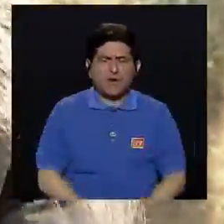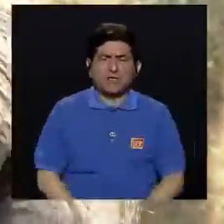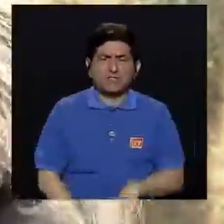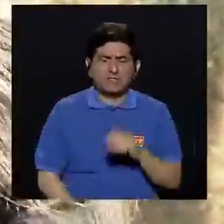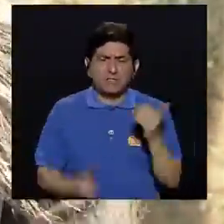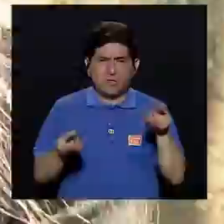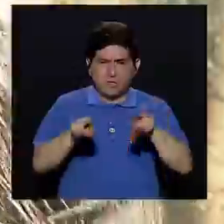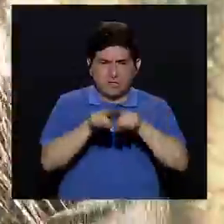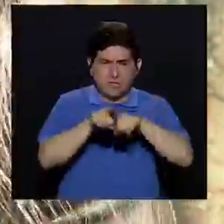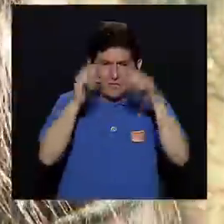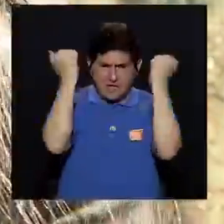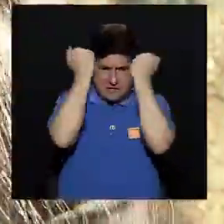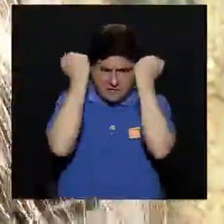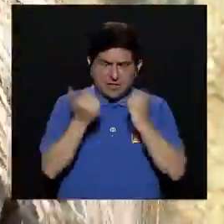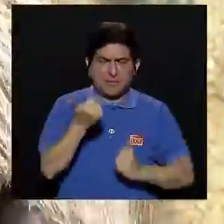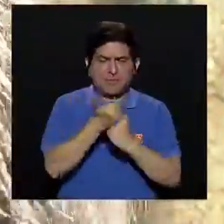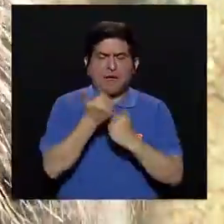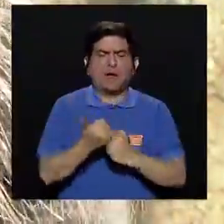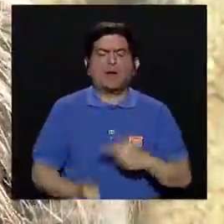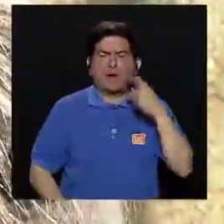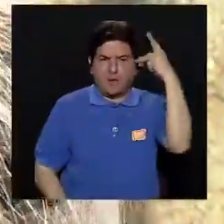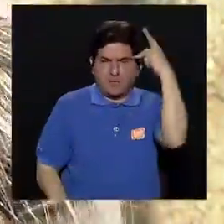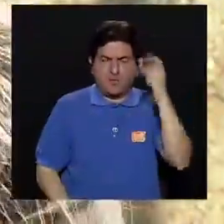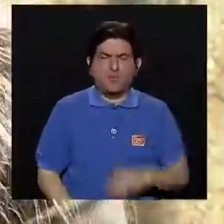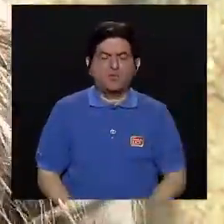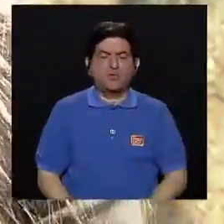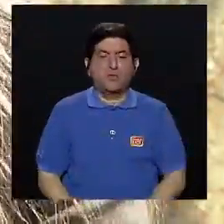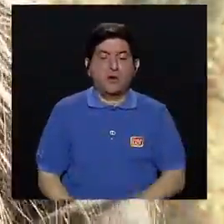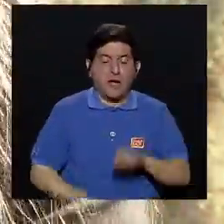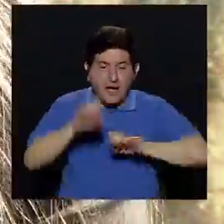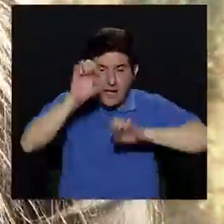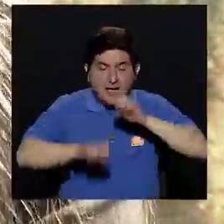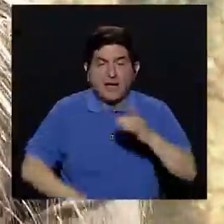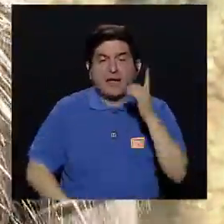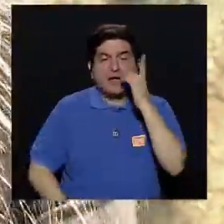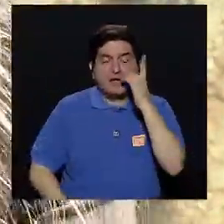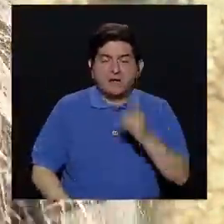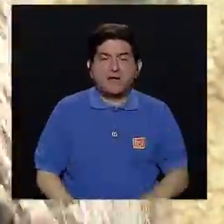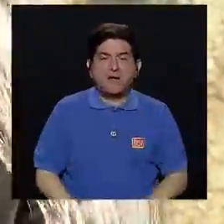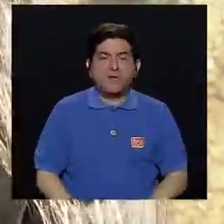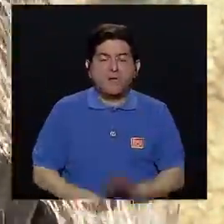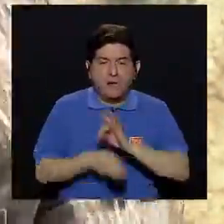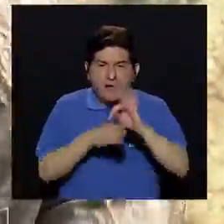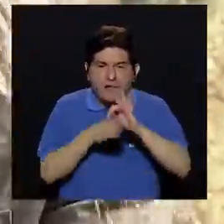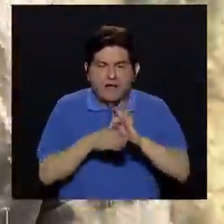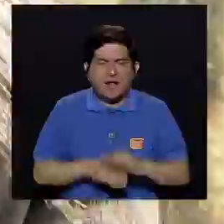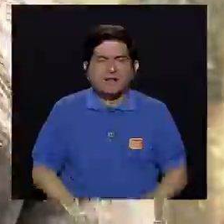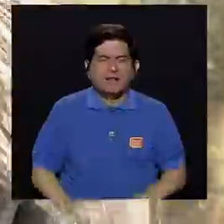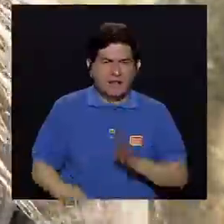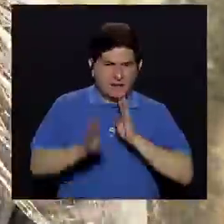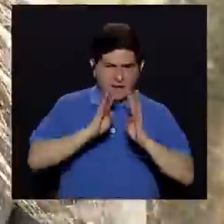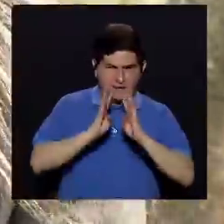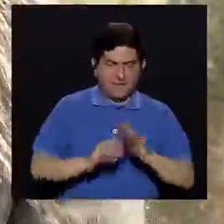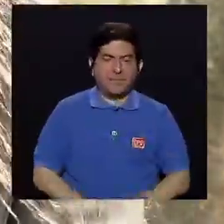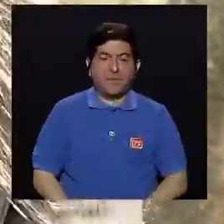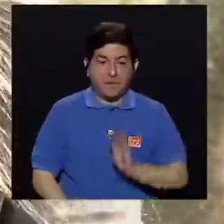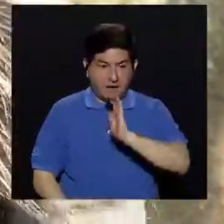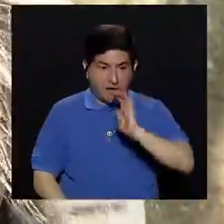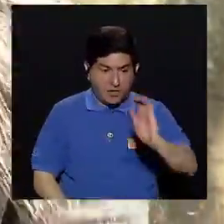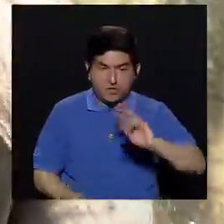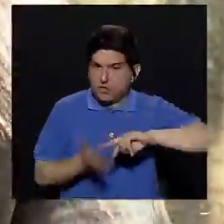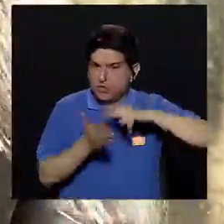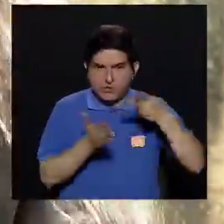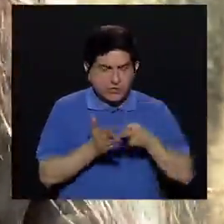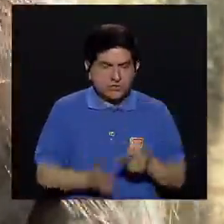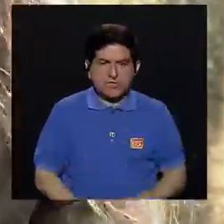psiquiatría para el apoyo de los padres, mandamos valoración en odontología, a terapia y lenguaje para que inclusive los niños, no es que vayan